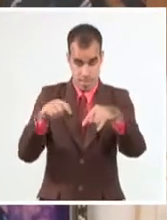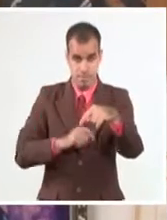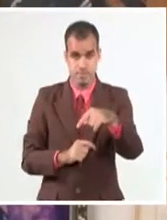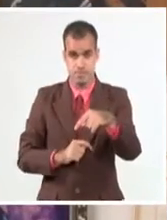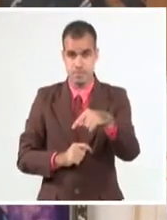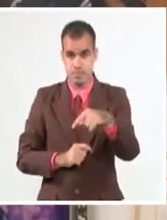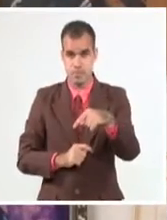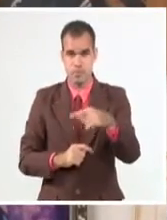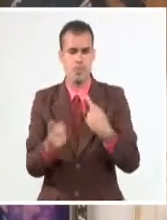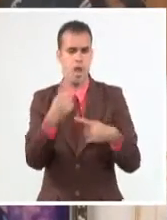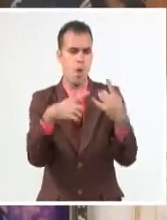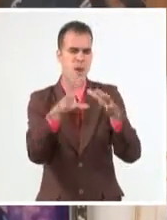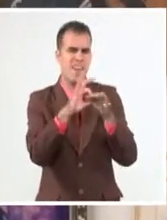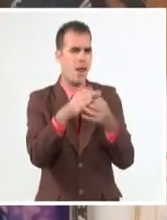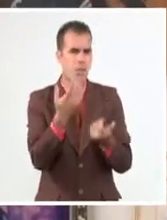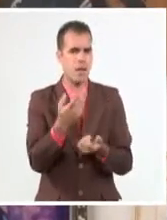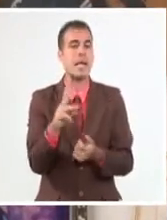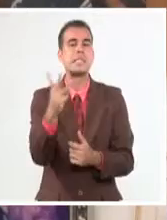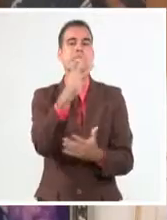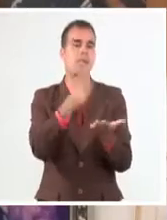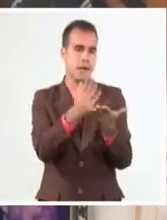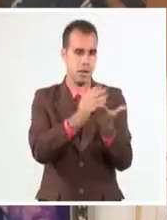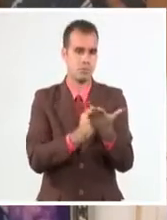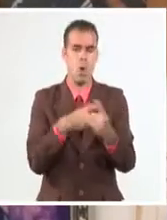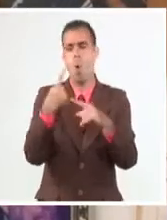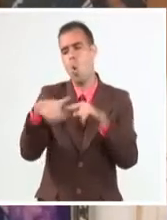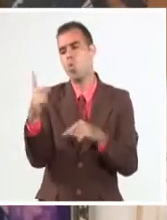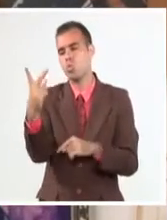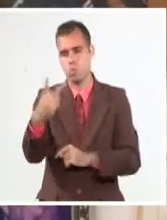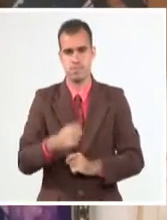unos grados van a tener tres sesiones y otros dos sesiones.